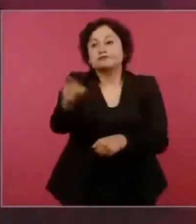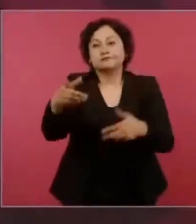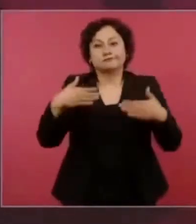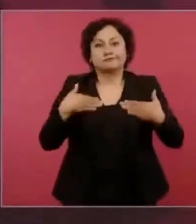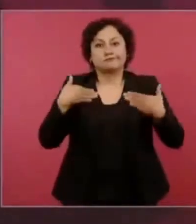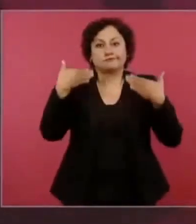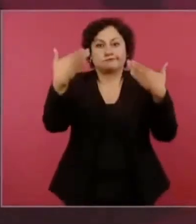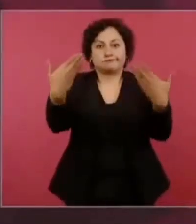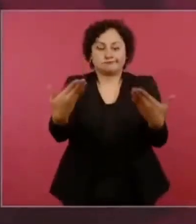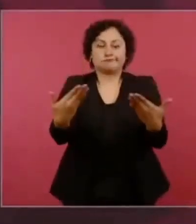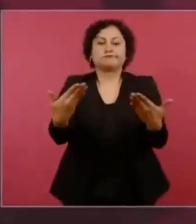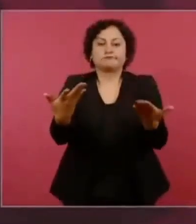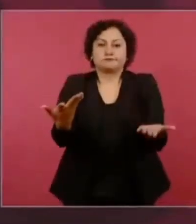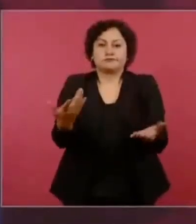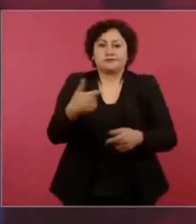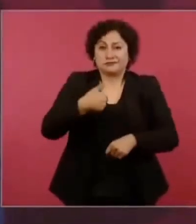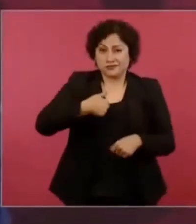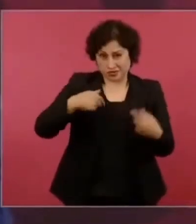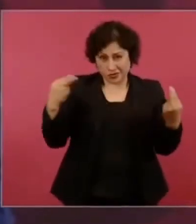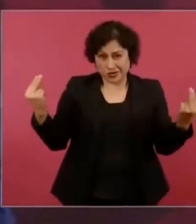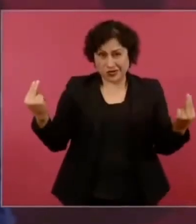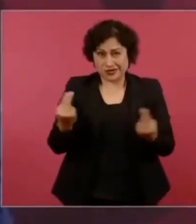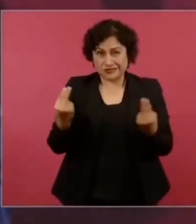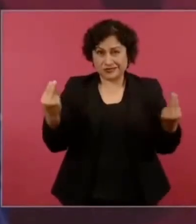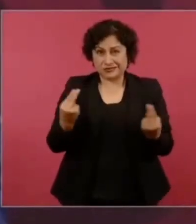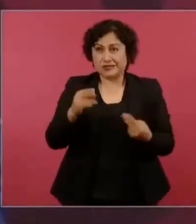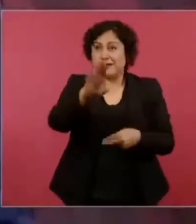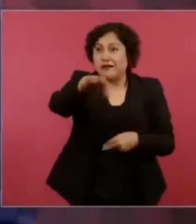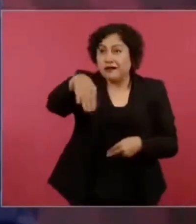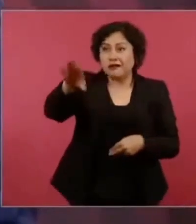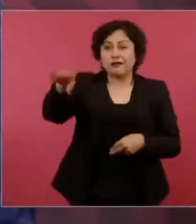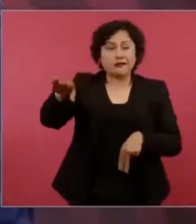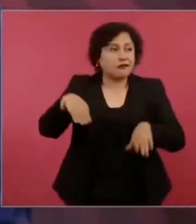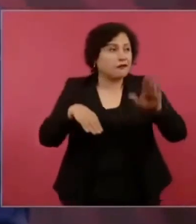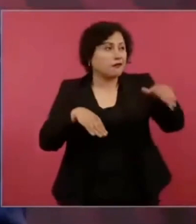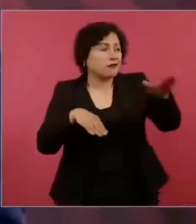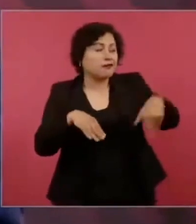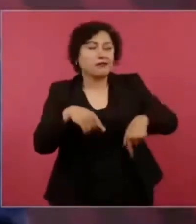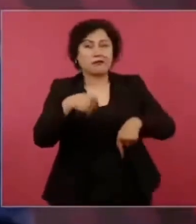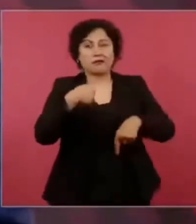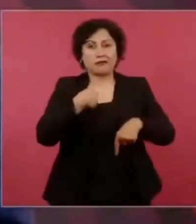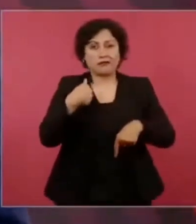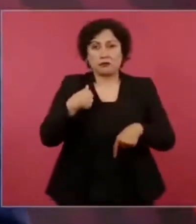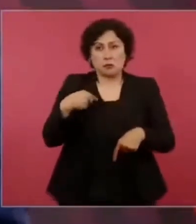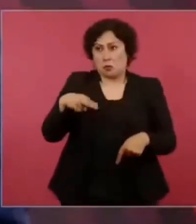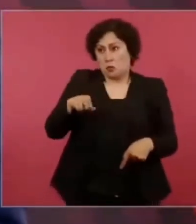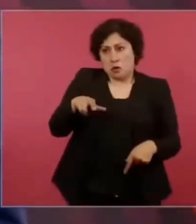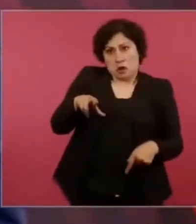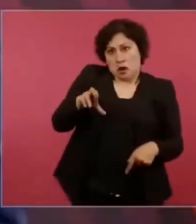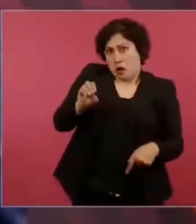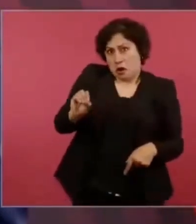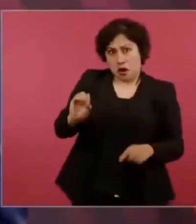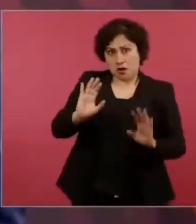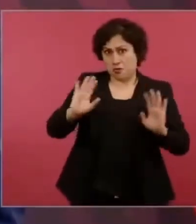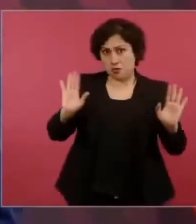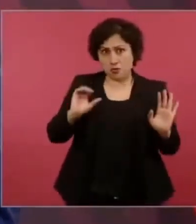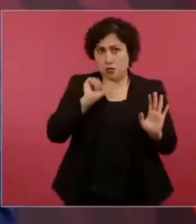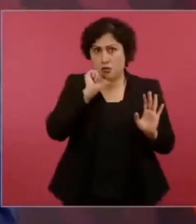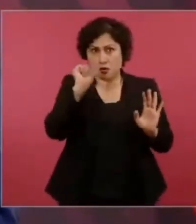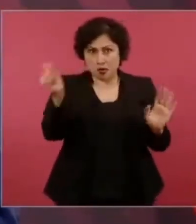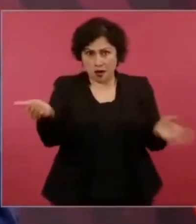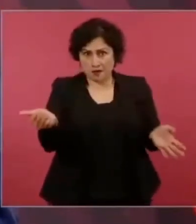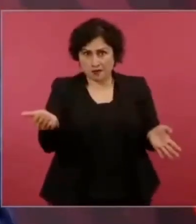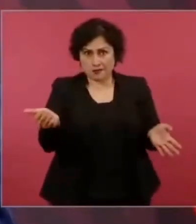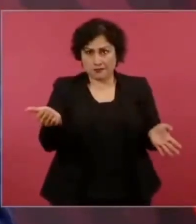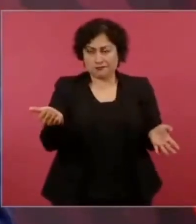oigan, yo no soy narco presidente, no